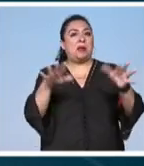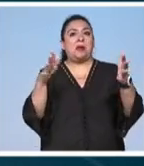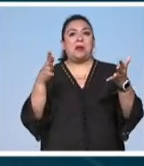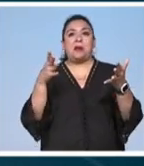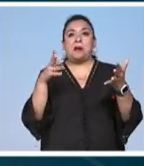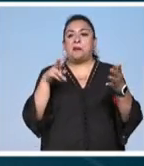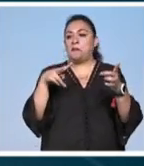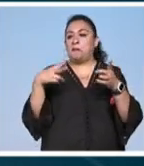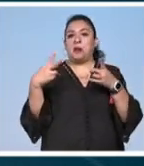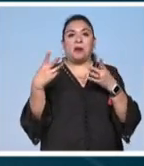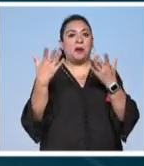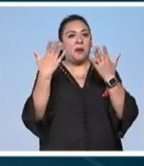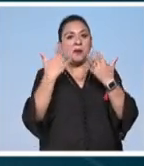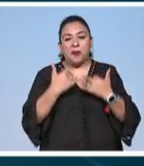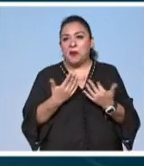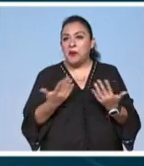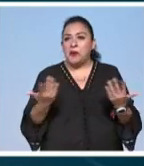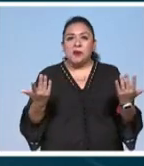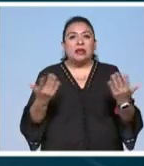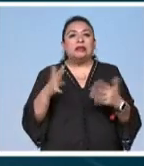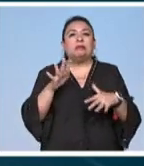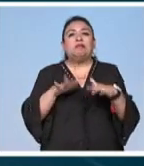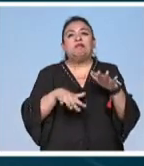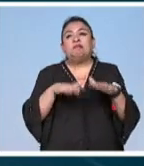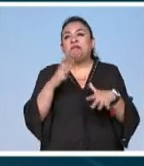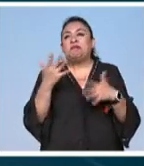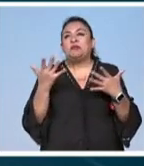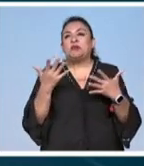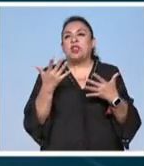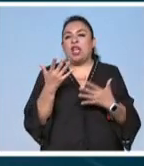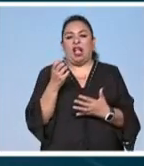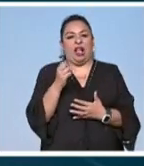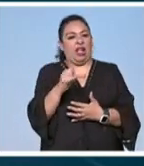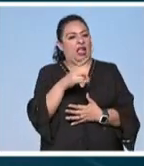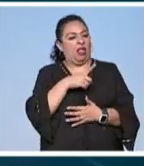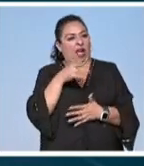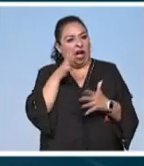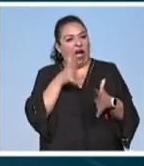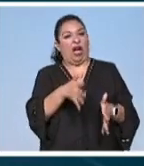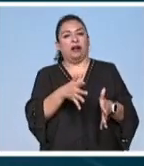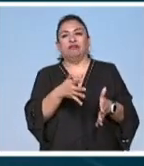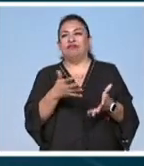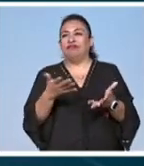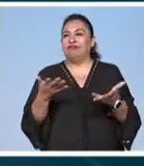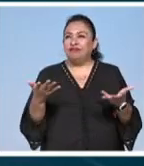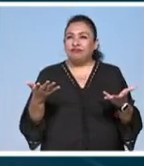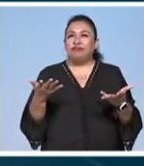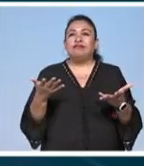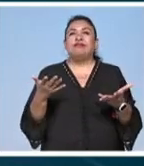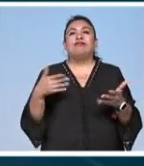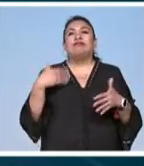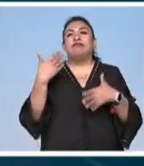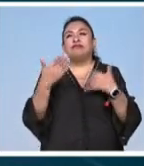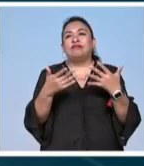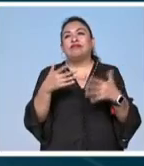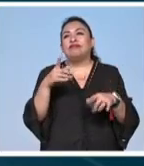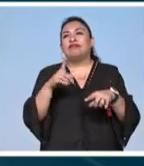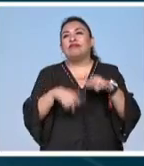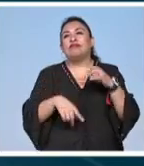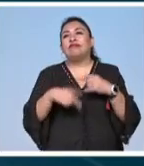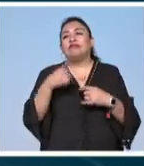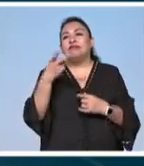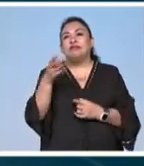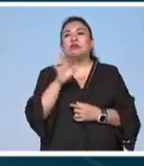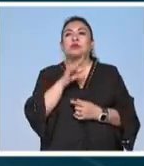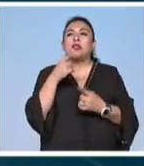tiene perspectiva es muchas veces radicalizante ha acabado con esa gran plaza en